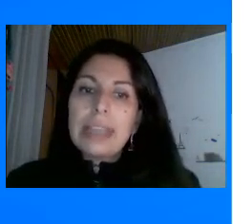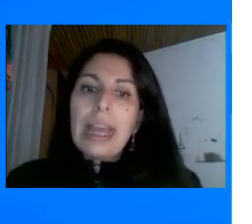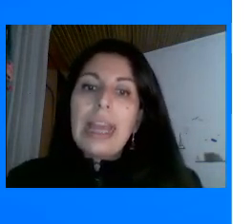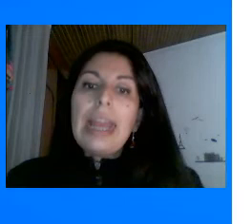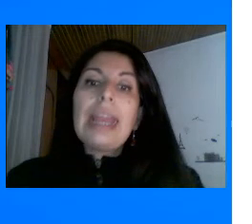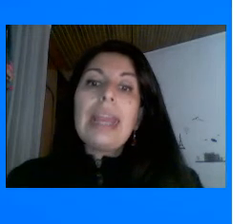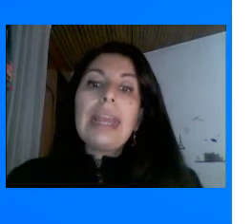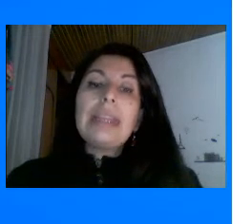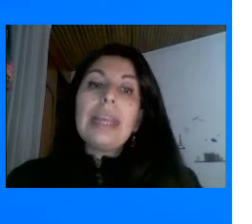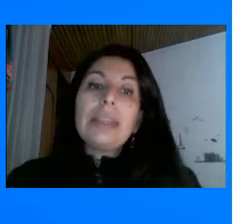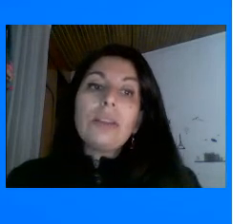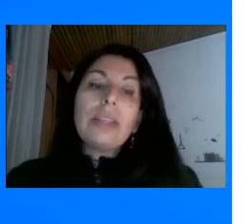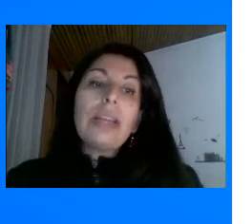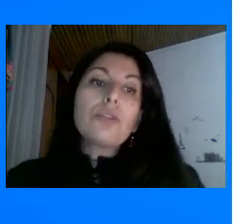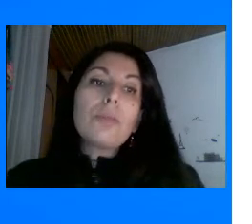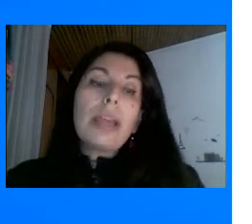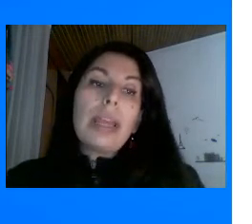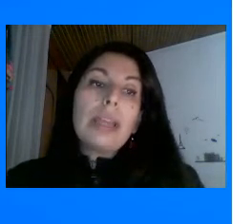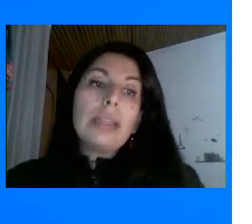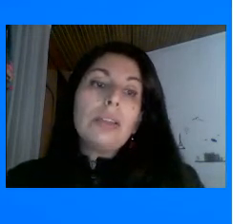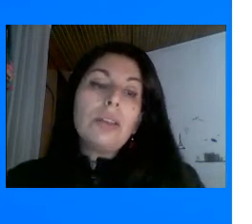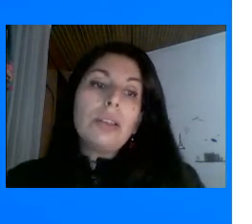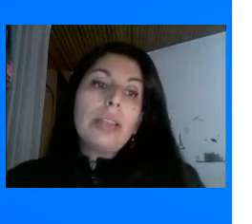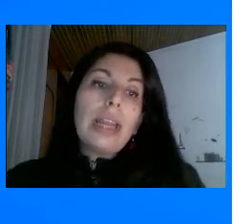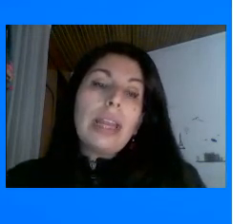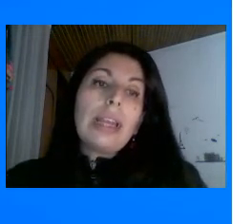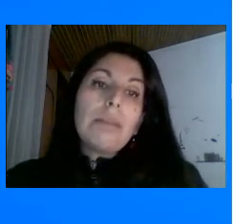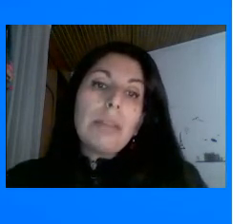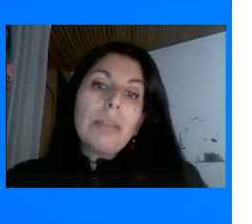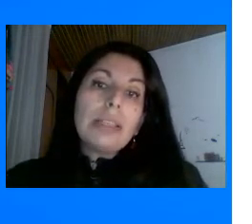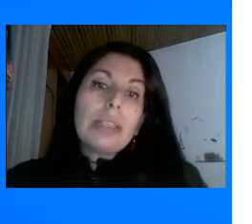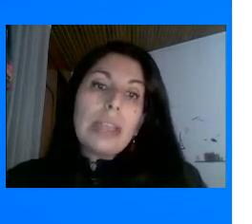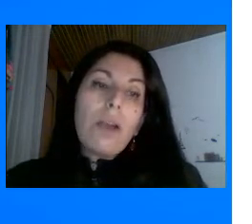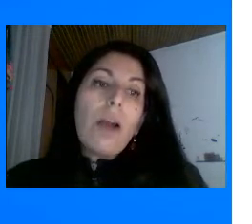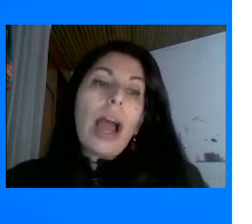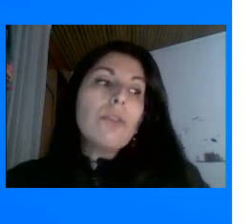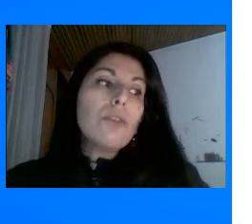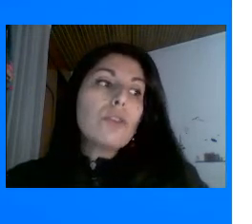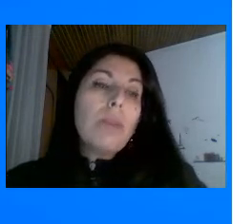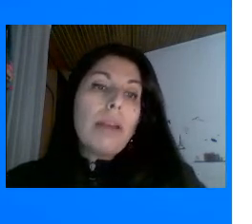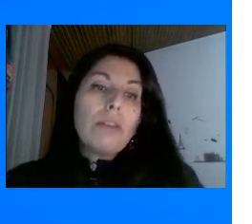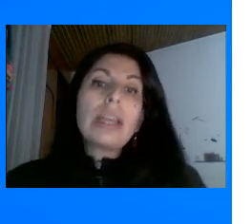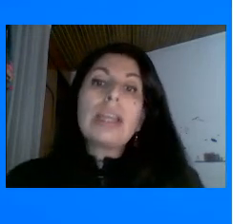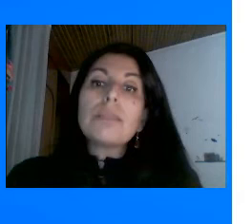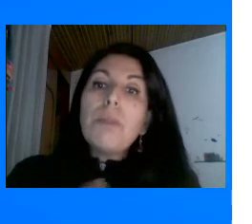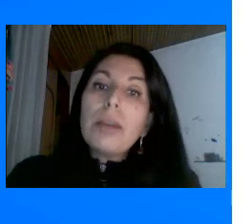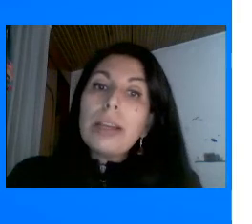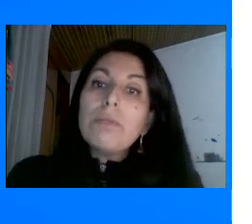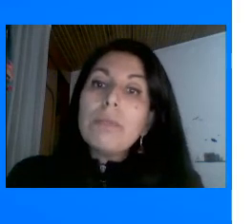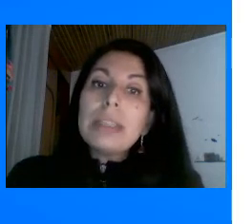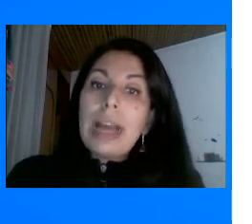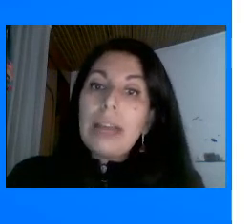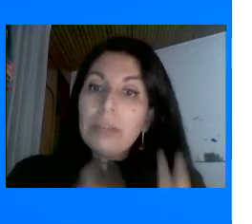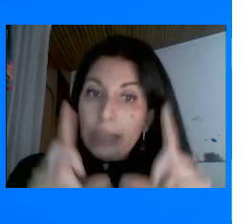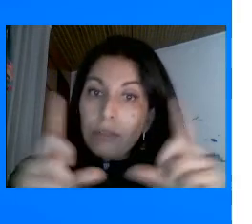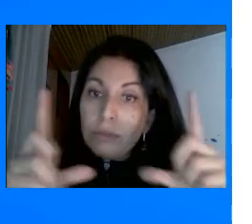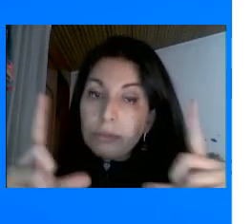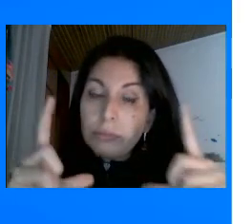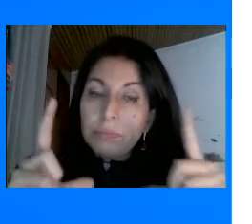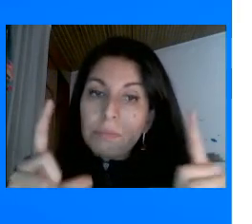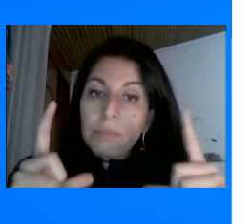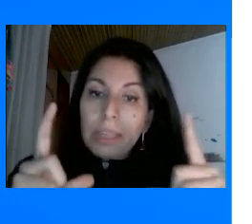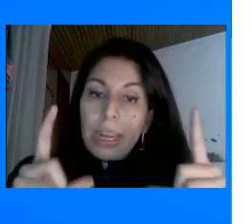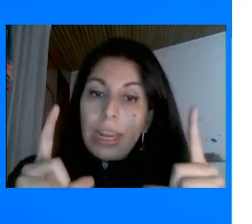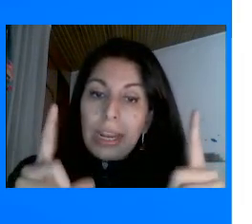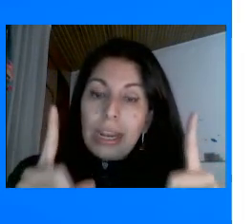Francia Dentro de los Dentro del camino De Santiago Hay unos pueblos Que les ponen Un visado En